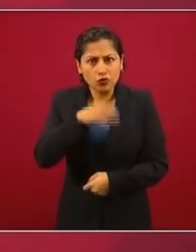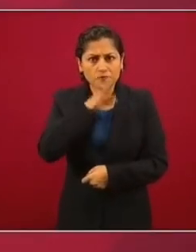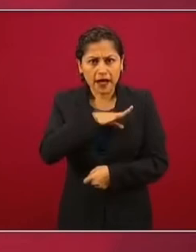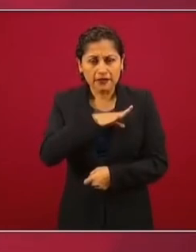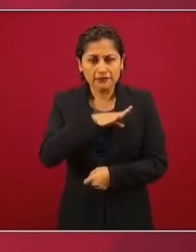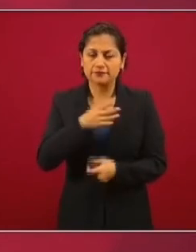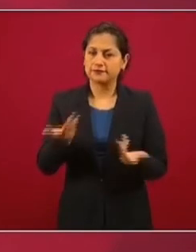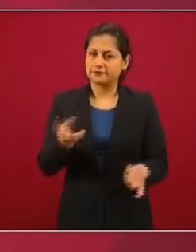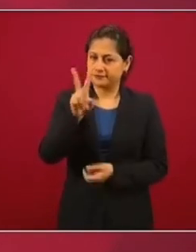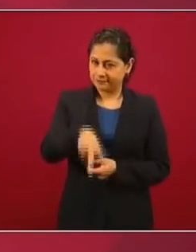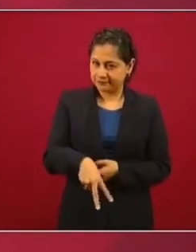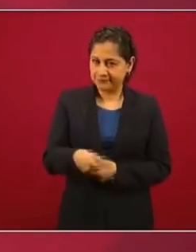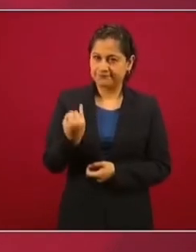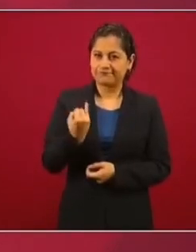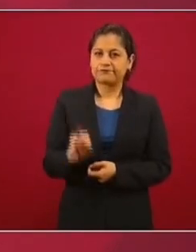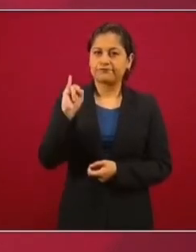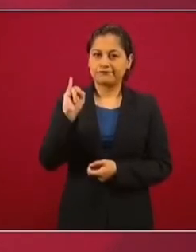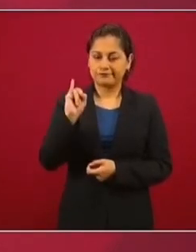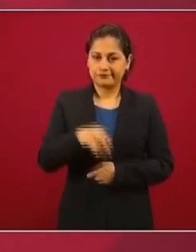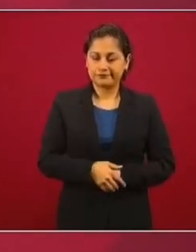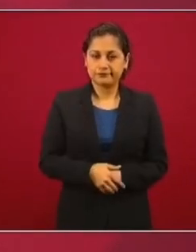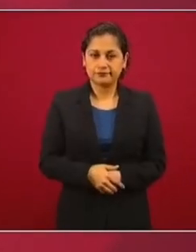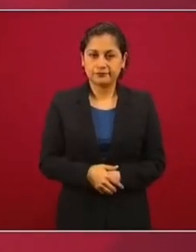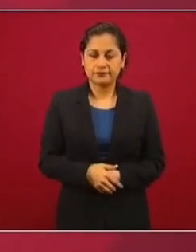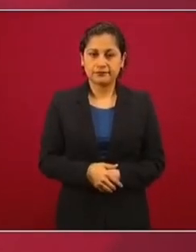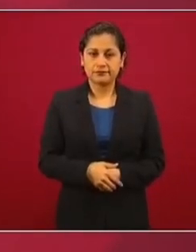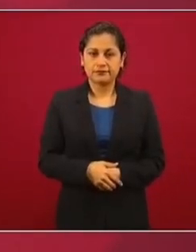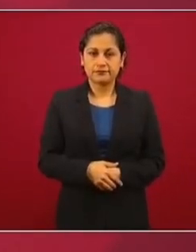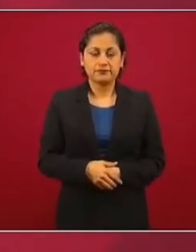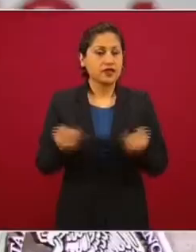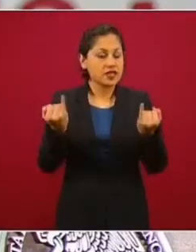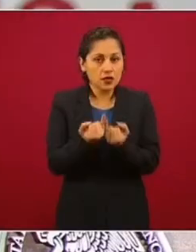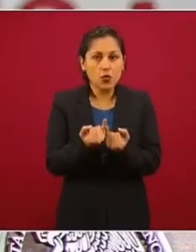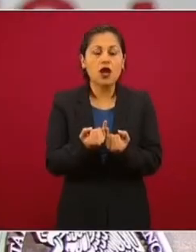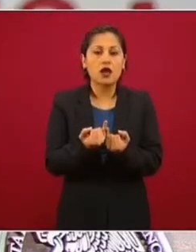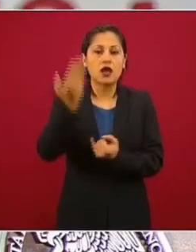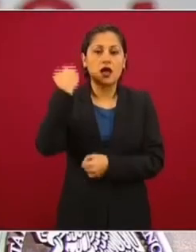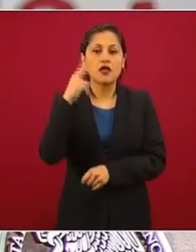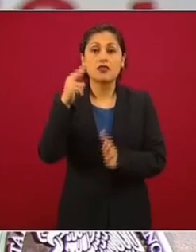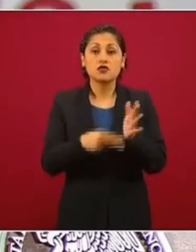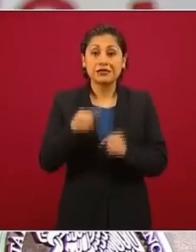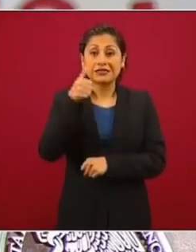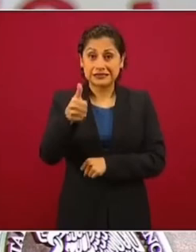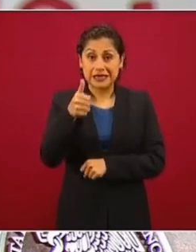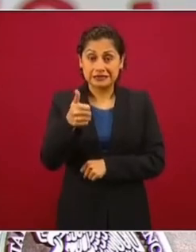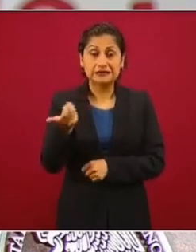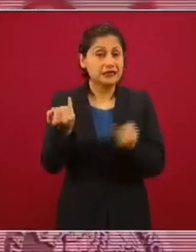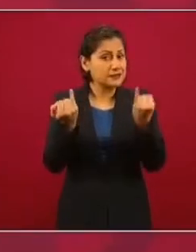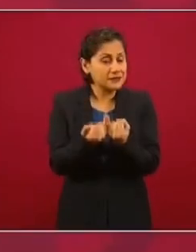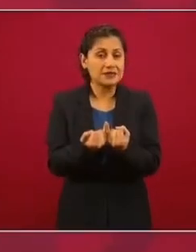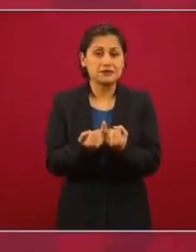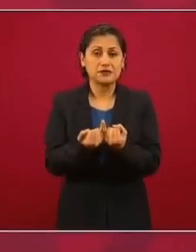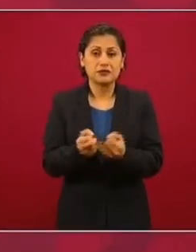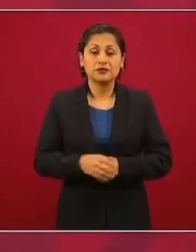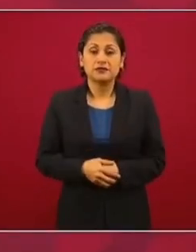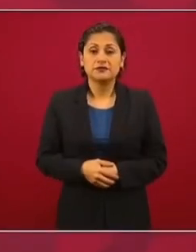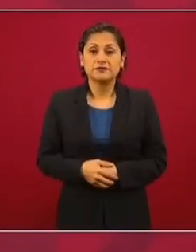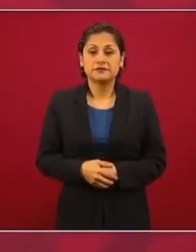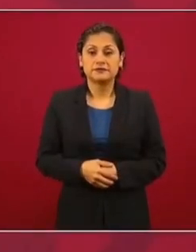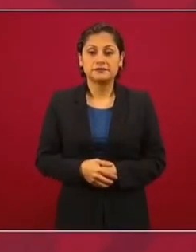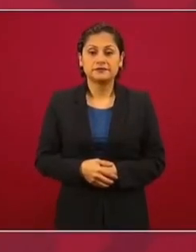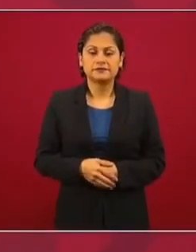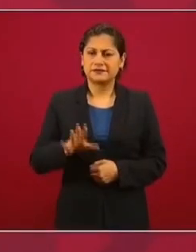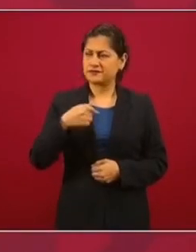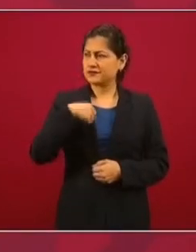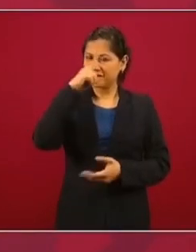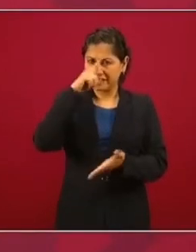O sea, lo mismo en el 2006, pero todo eso estaba aprobado. Había una… Ah, bueno,